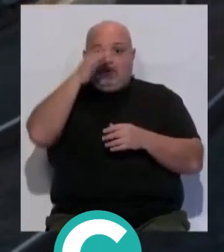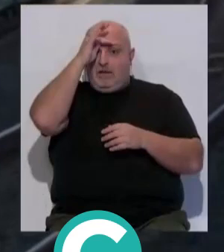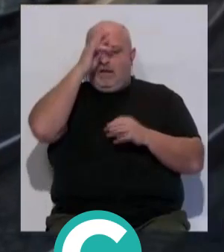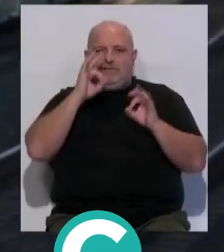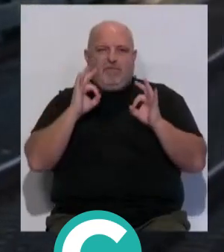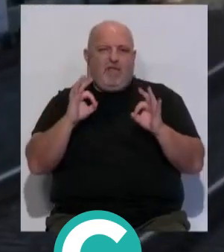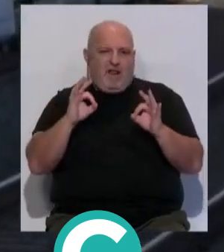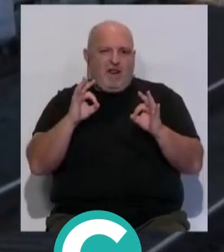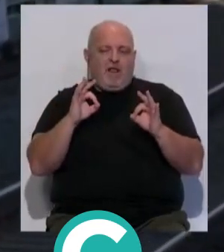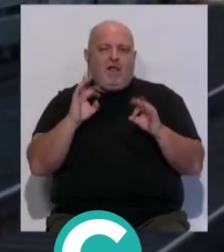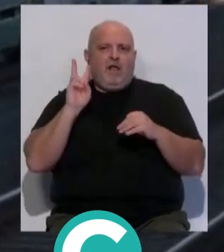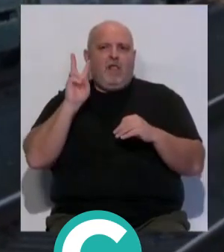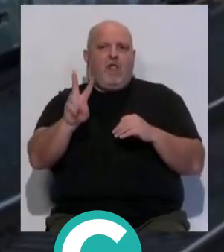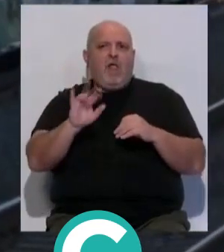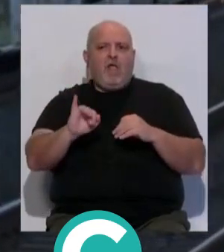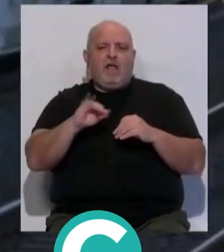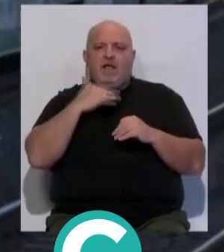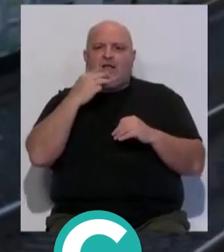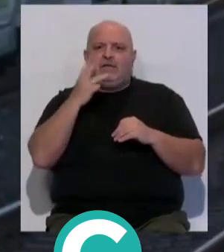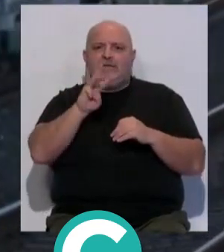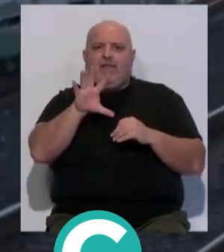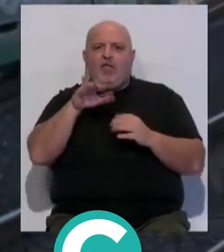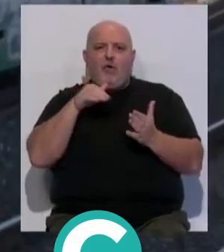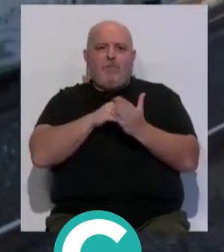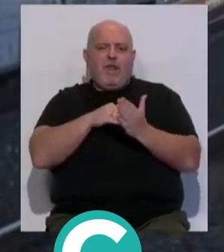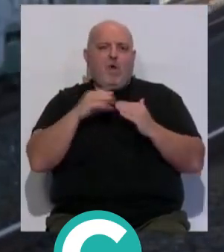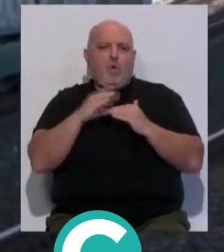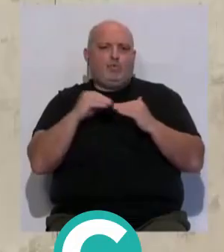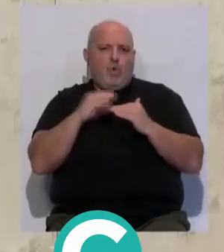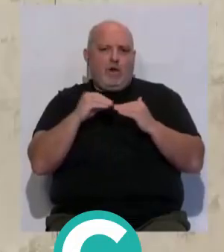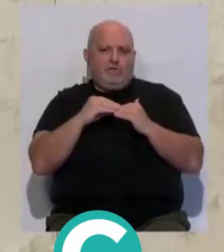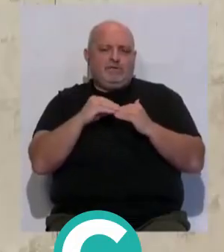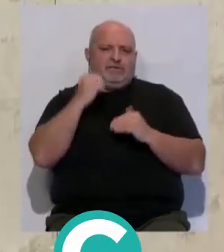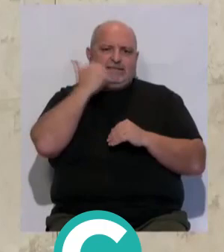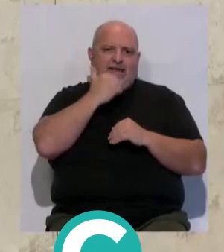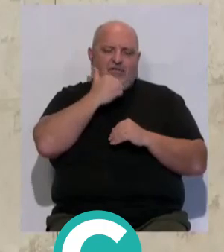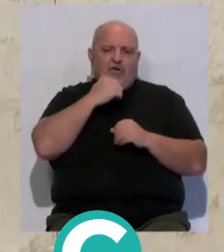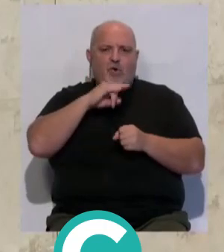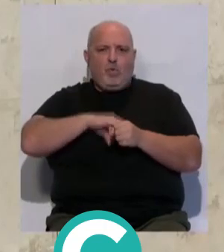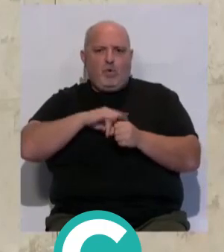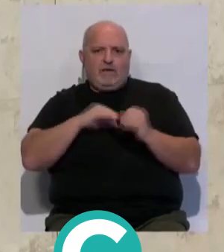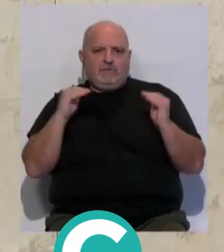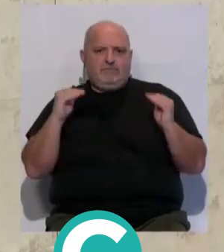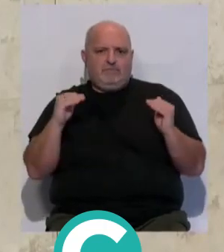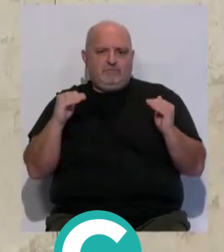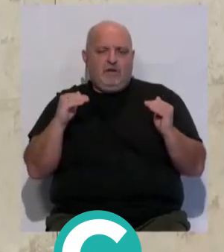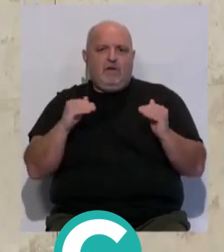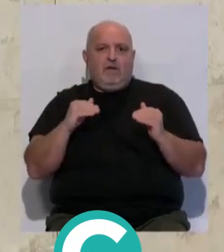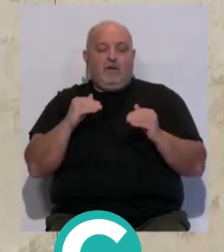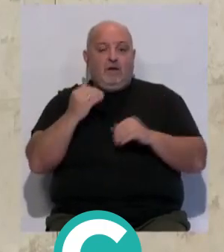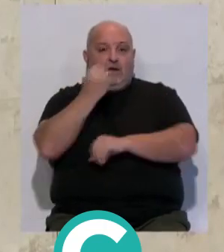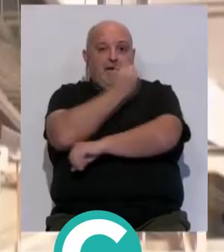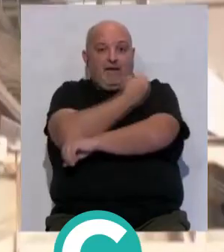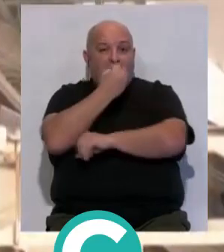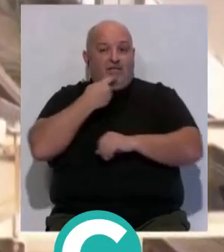especial, el tranvía ha transportado a casi 35.000 usuarios entre el sábado y el lunes de carnaval. Este registro